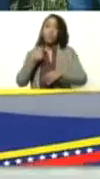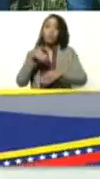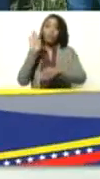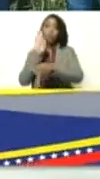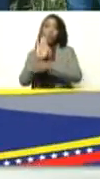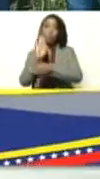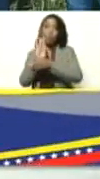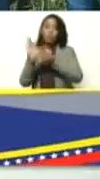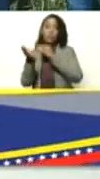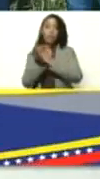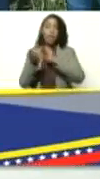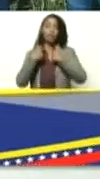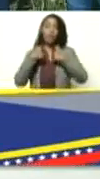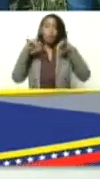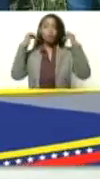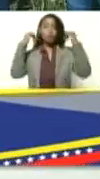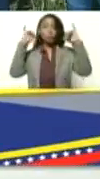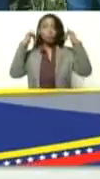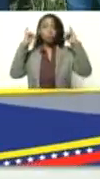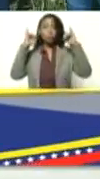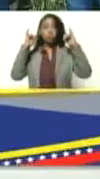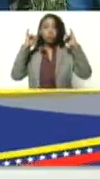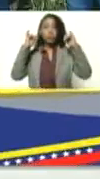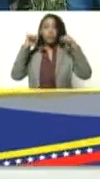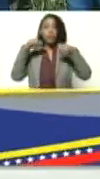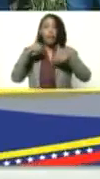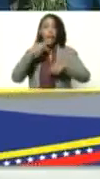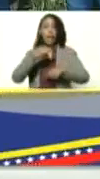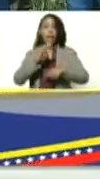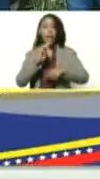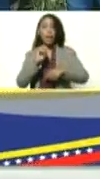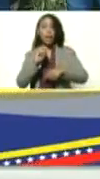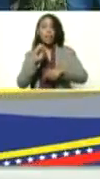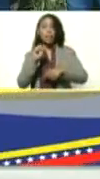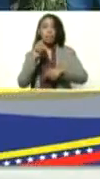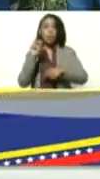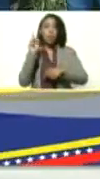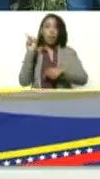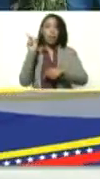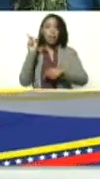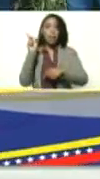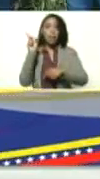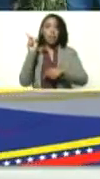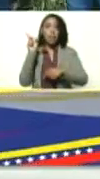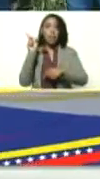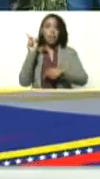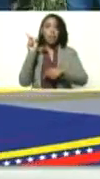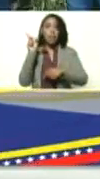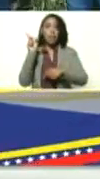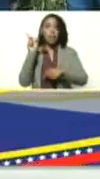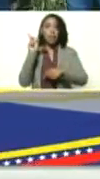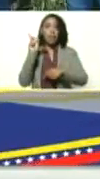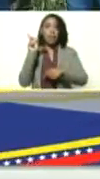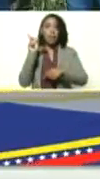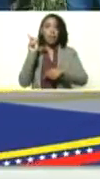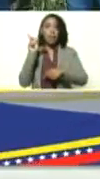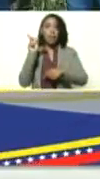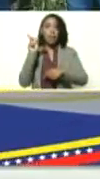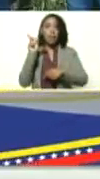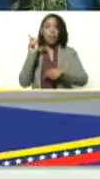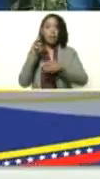eso celebro que Ernesto Luna esté allá en esa en esa pampa